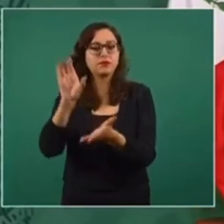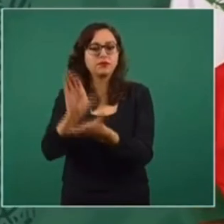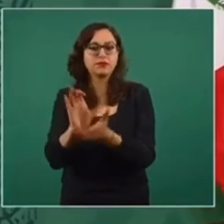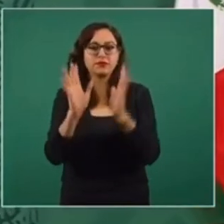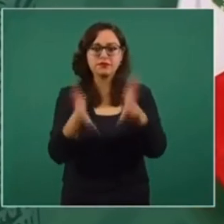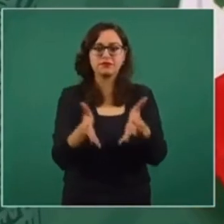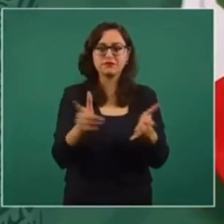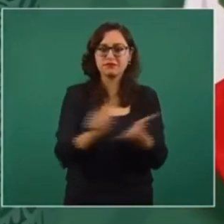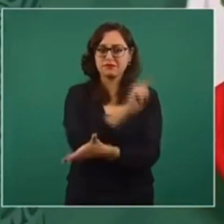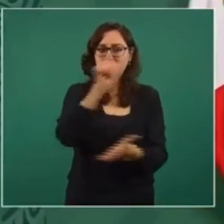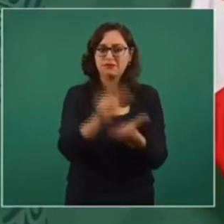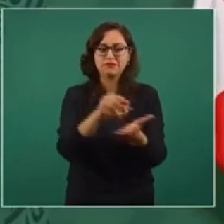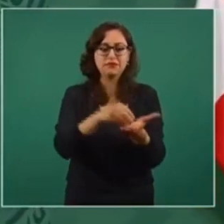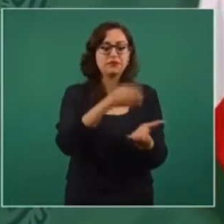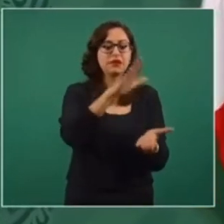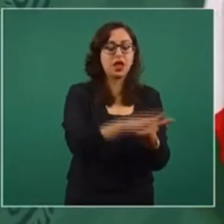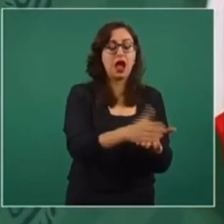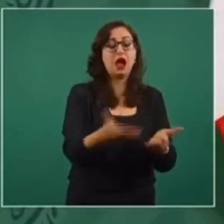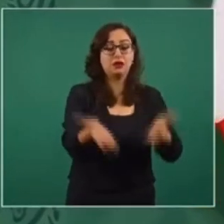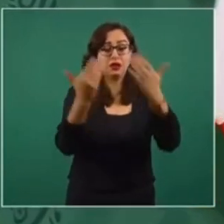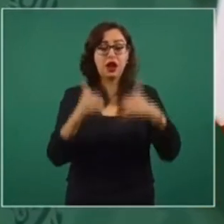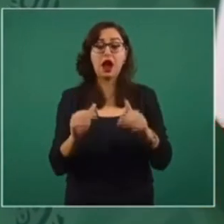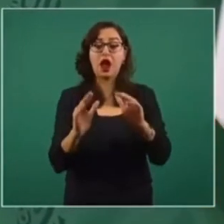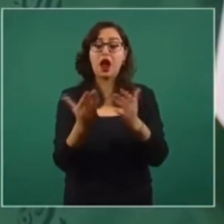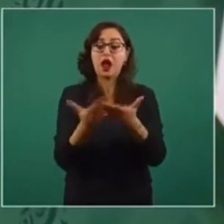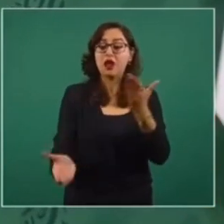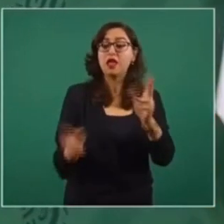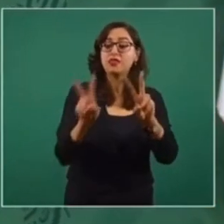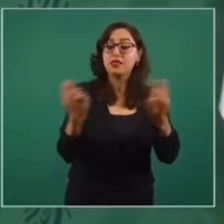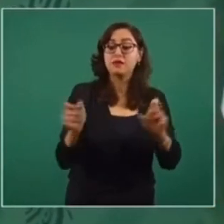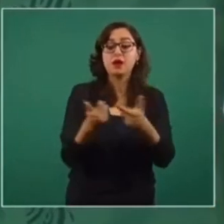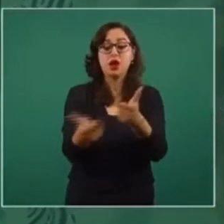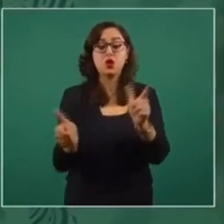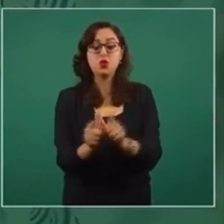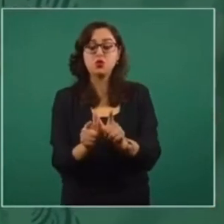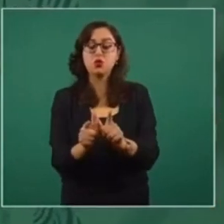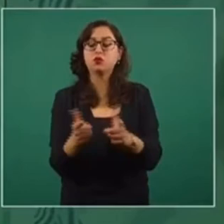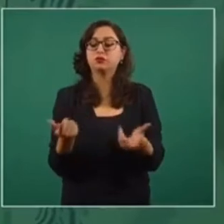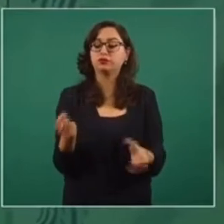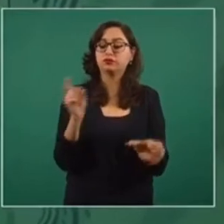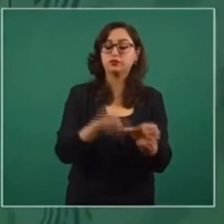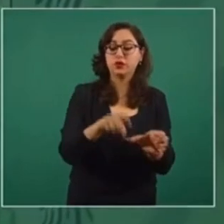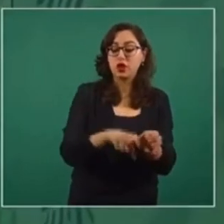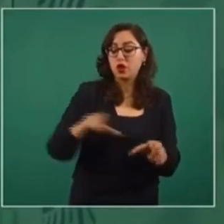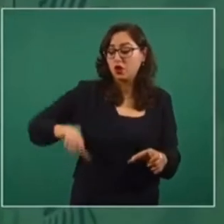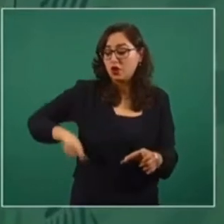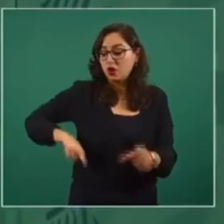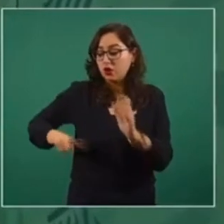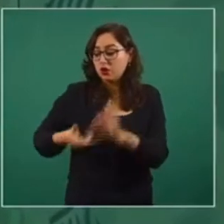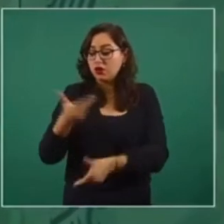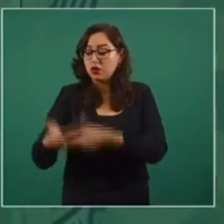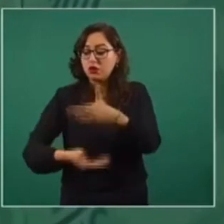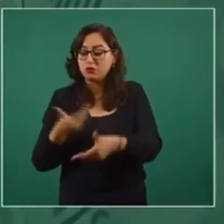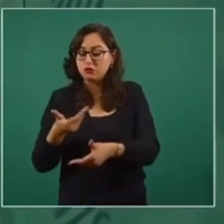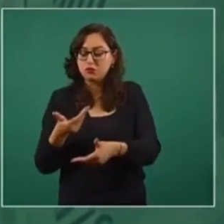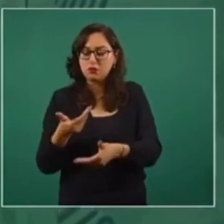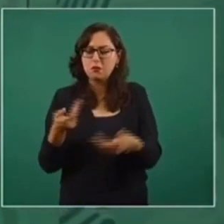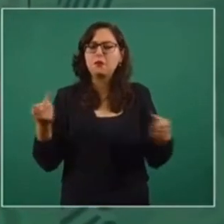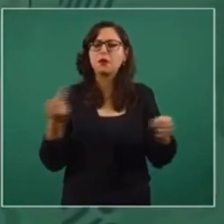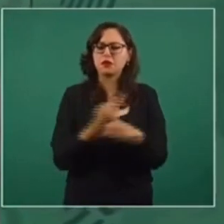En el tema de los servidores de la nación, quiero decirles que son trabajadores del gobierno federal,